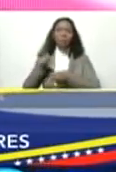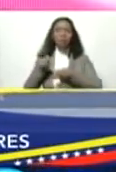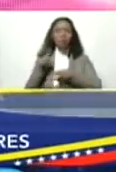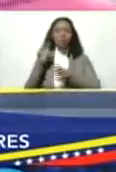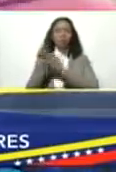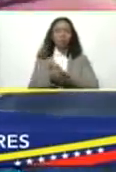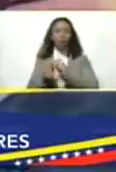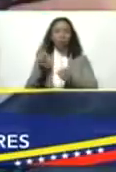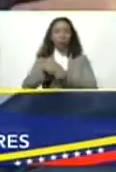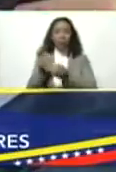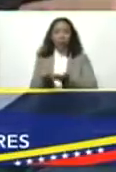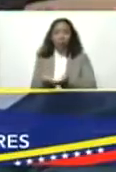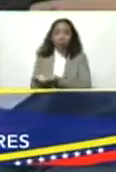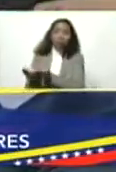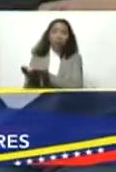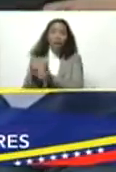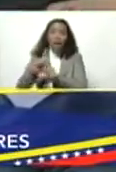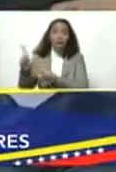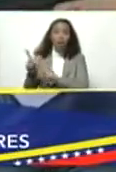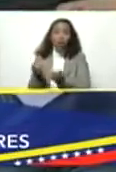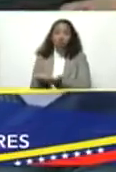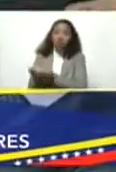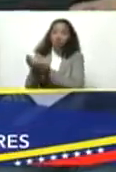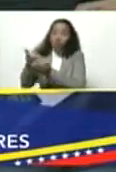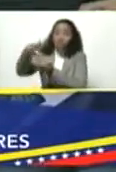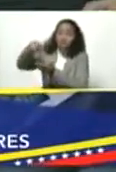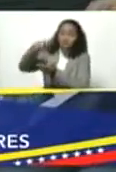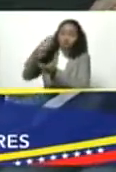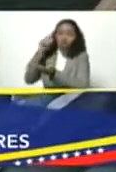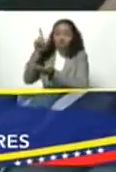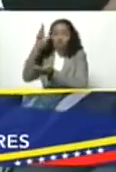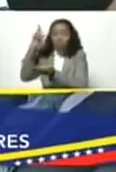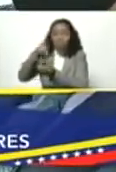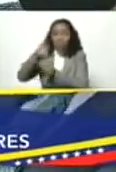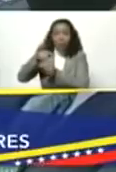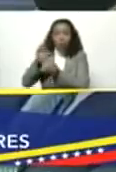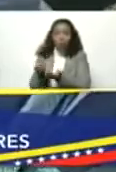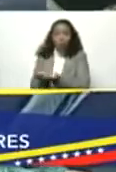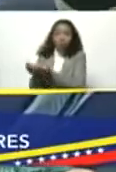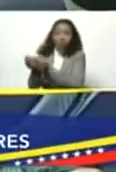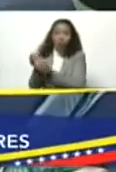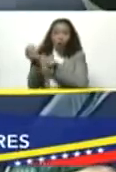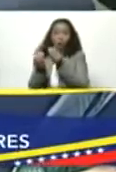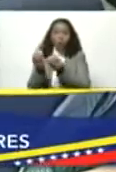ponerle la mano al chorro todo el mundo pendiente para ponerle la mano al chorro